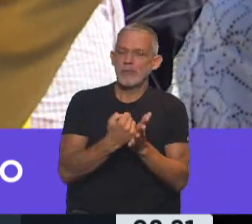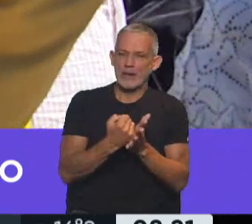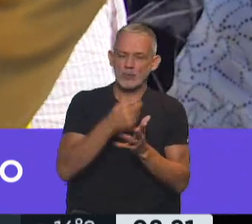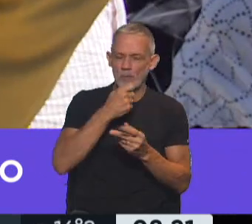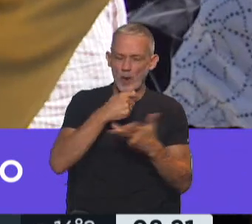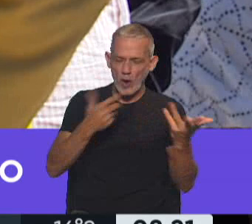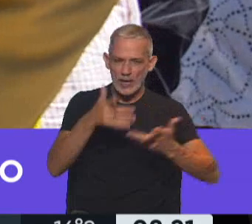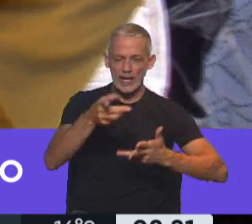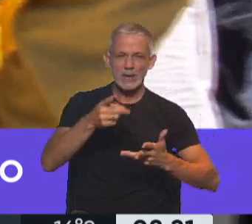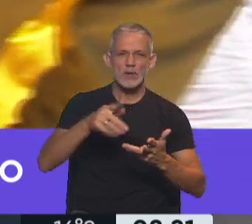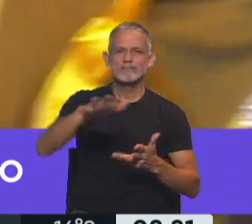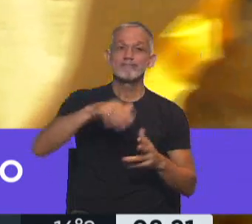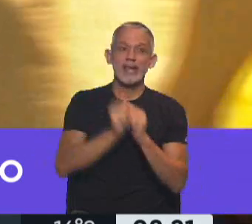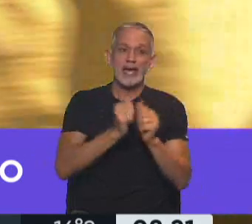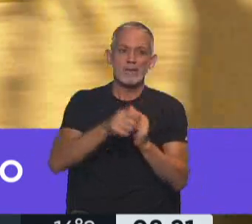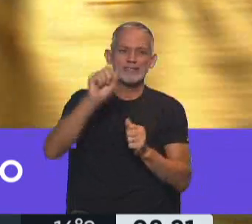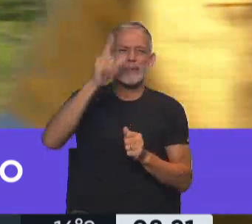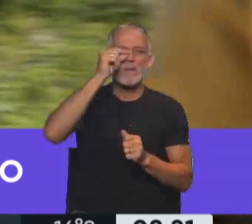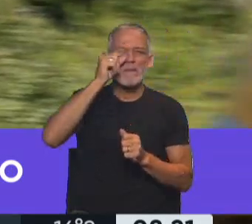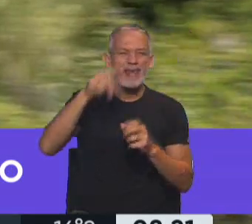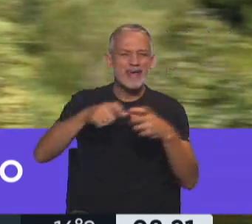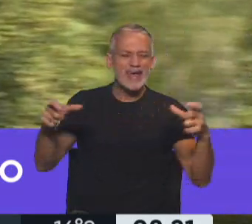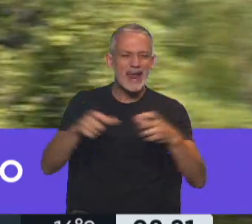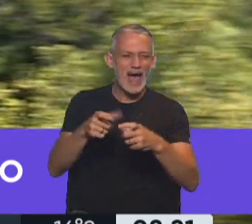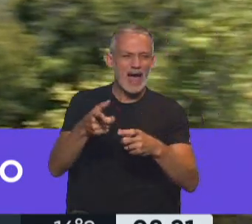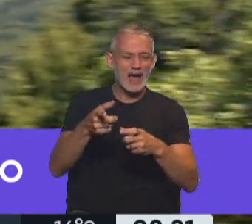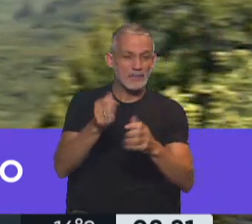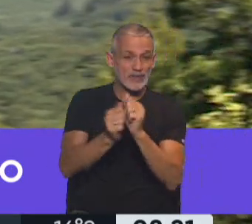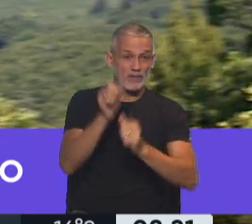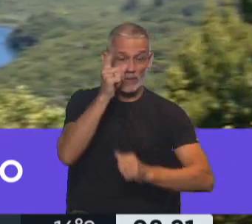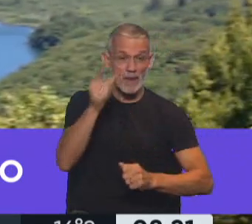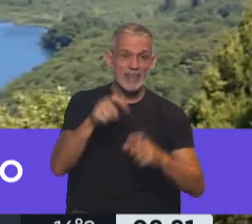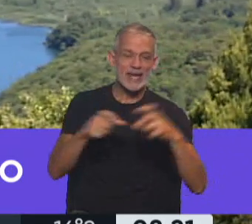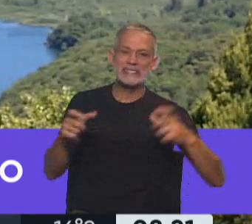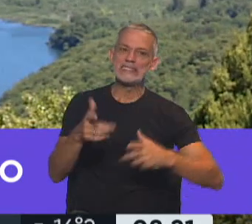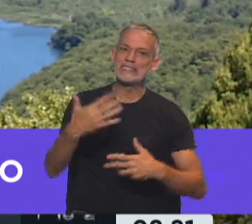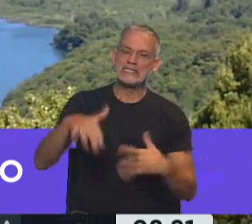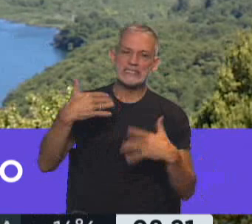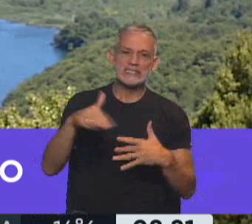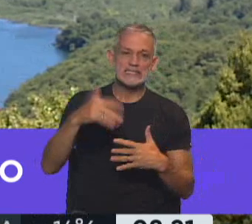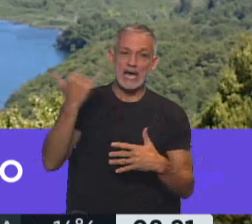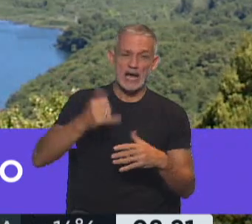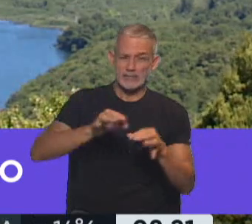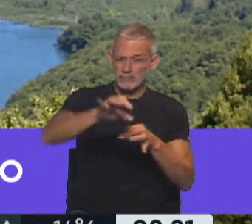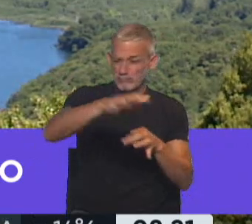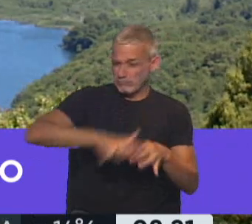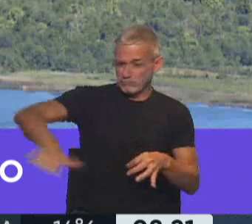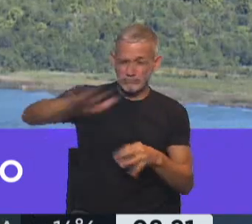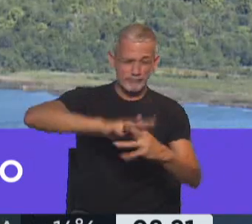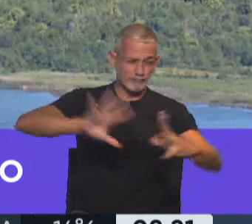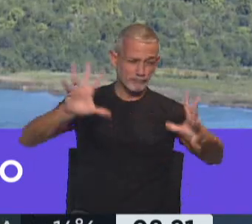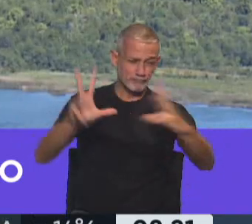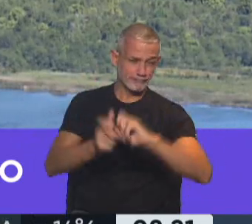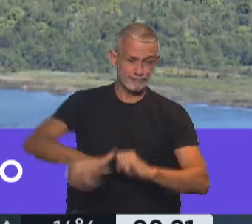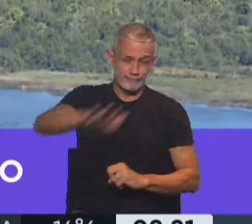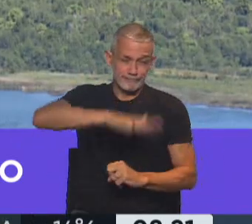ejemplo, entre el sector empresario de la madera, que ya ha advertido sobre la inmensa cantidad de hectáreas que quedaron destruidas